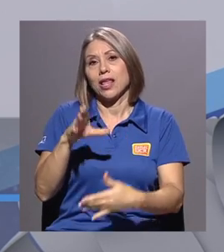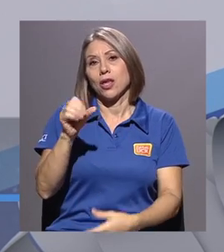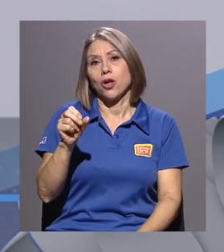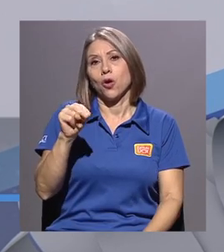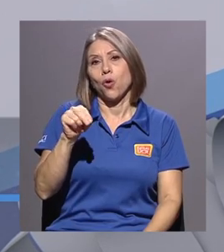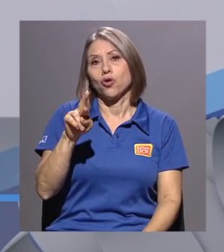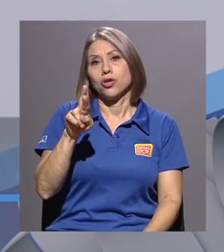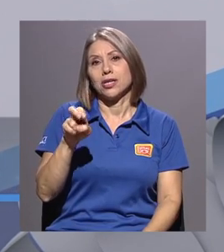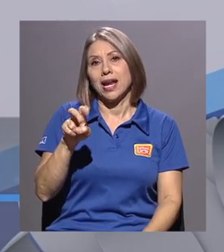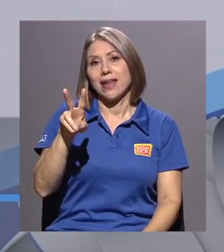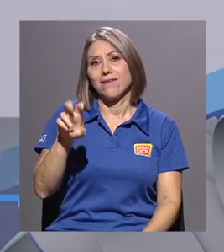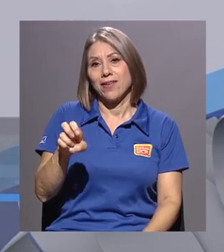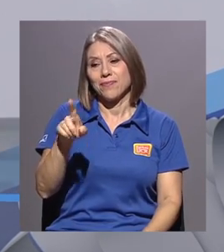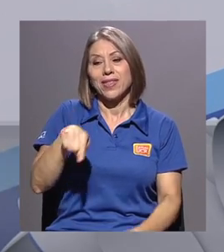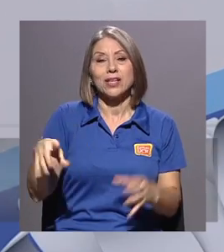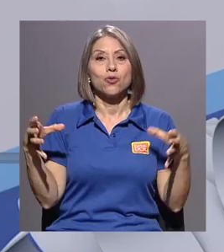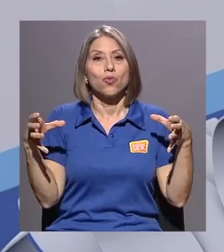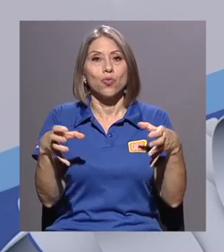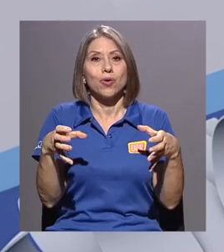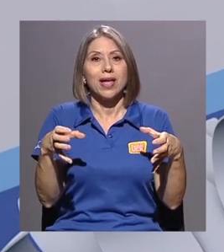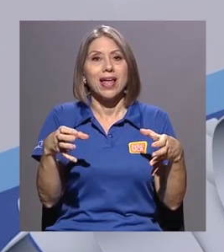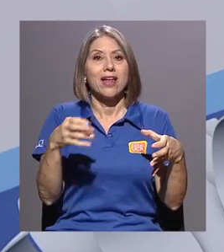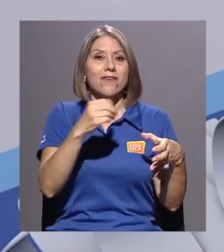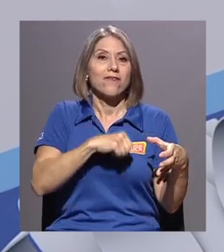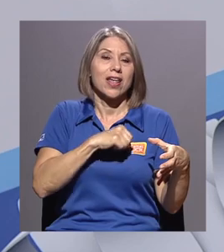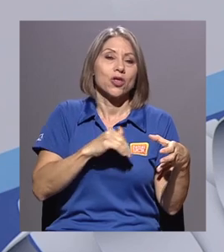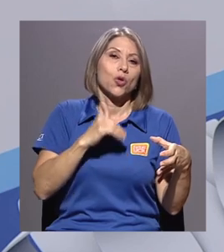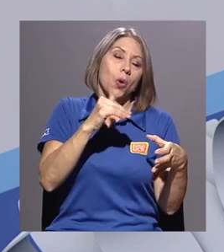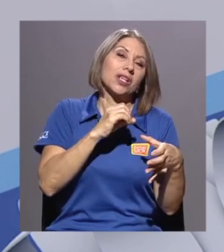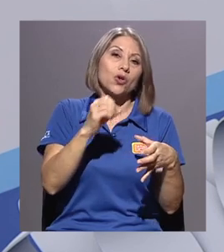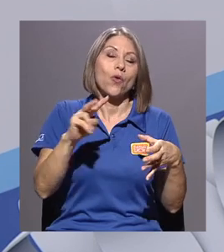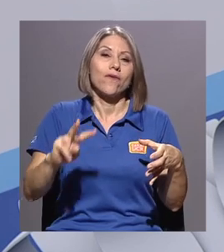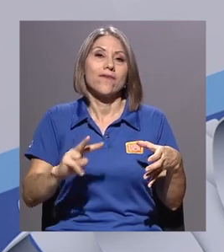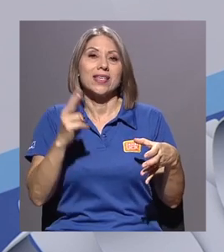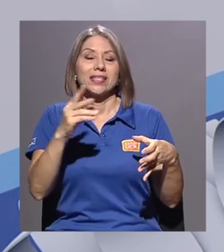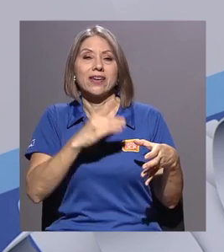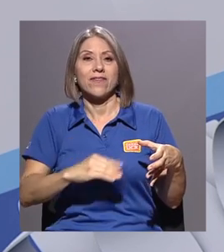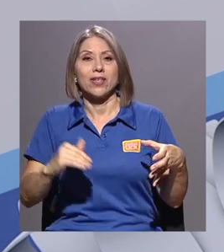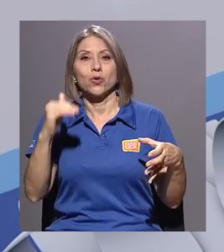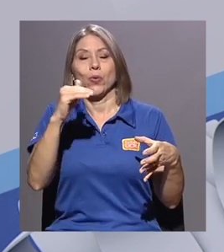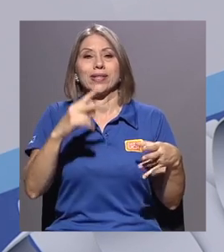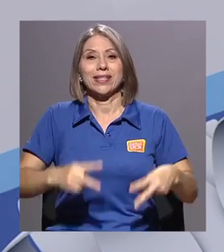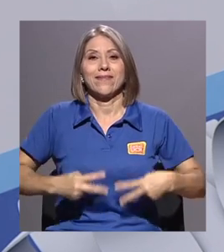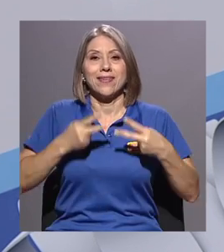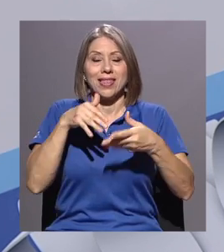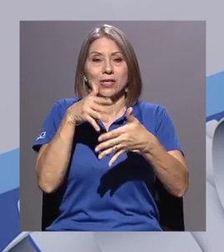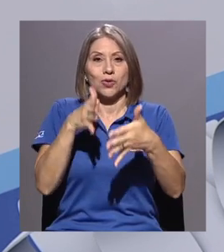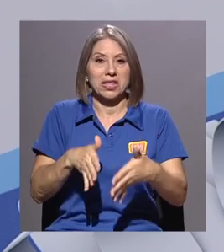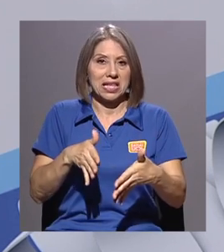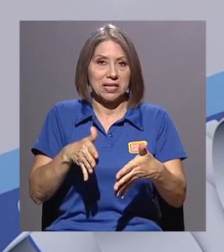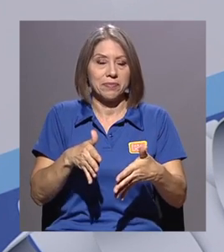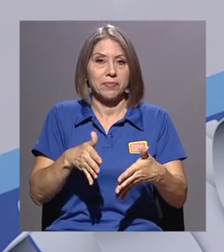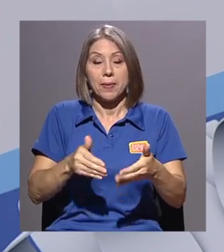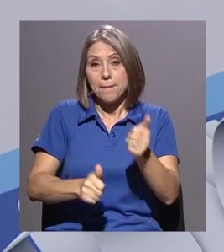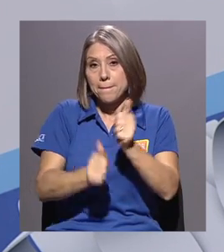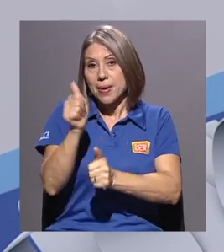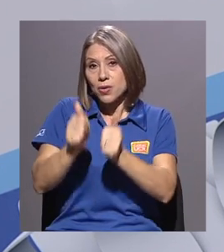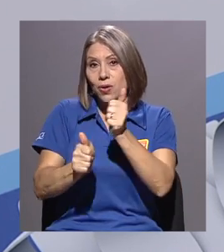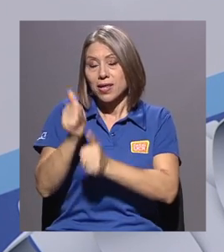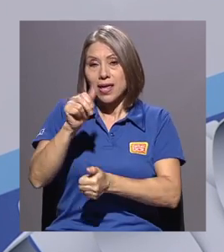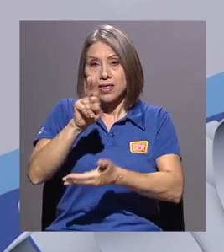o directores de vida estudiantil o asuntos estudiantiles, y en la mayoría de las universidades públicas